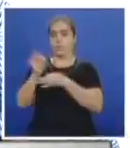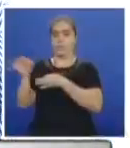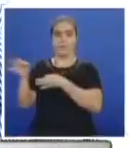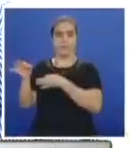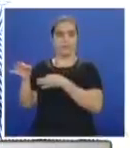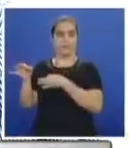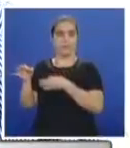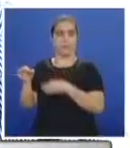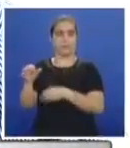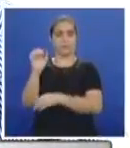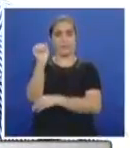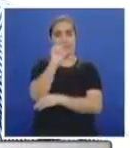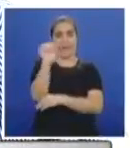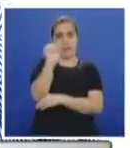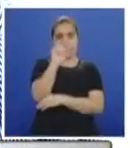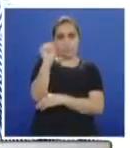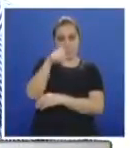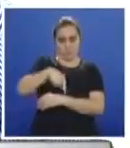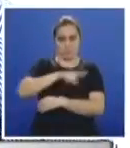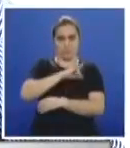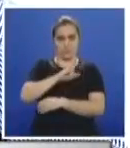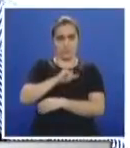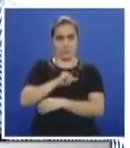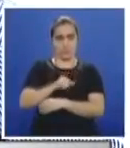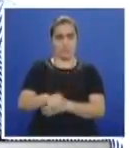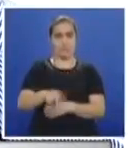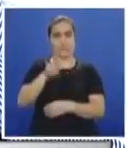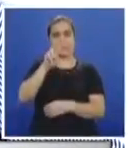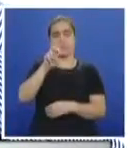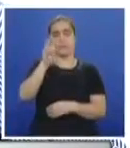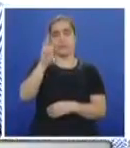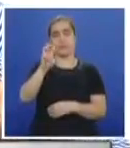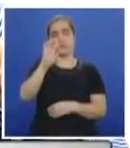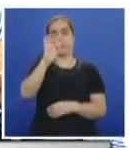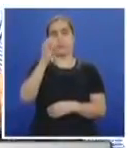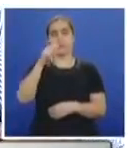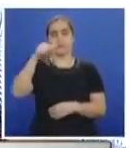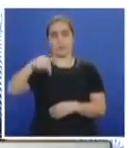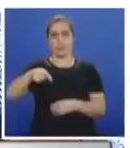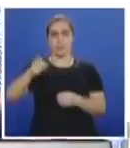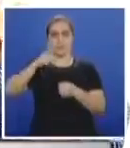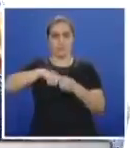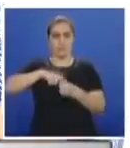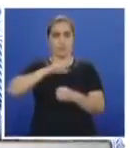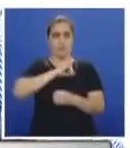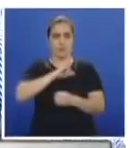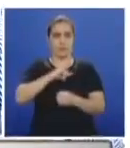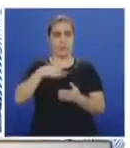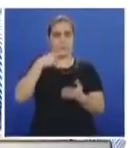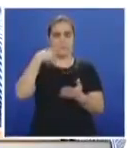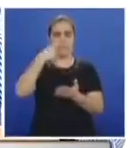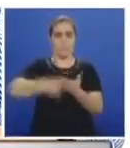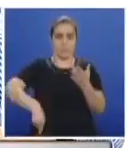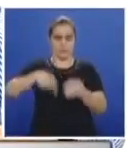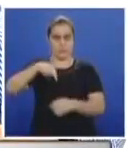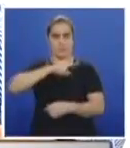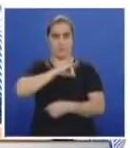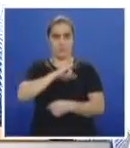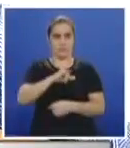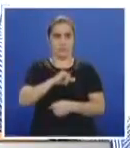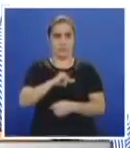De los vehículos, el 78% está registrado en Cali y paga impuestos en Cali.